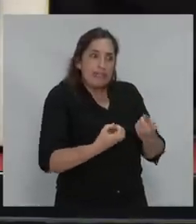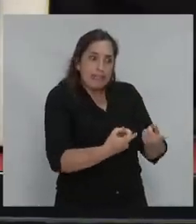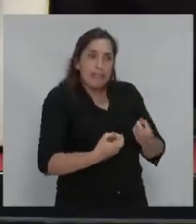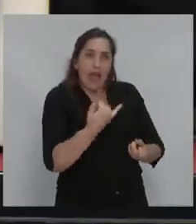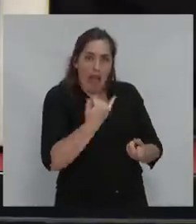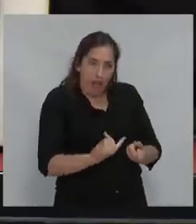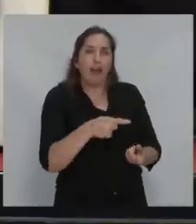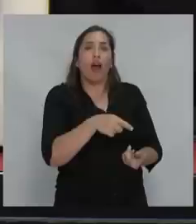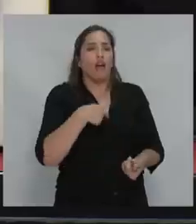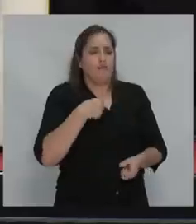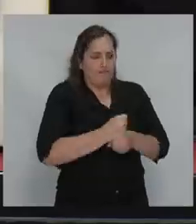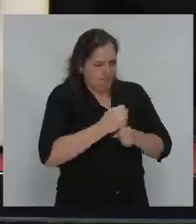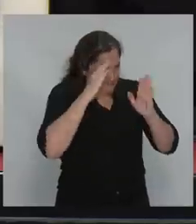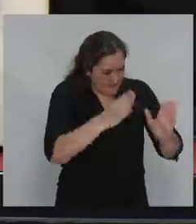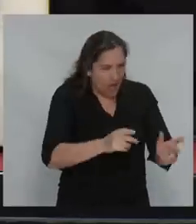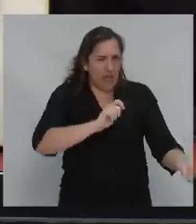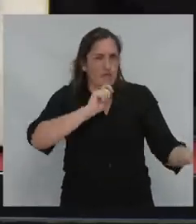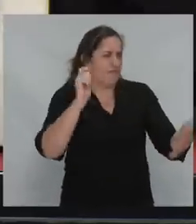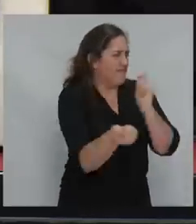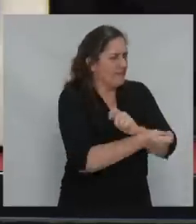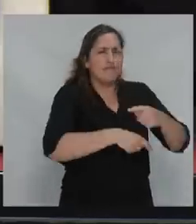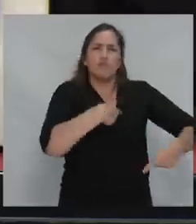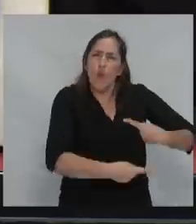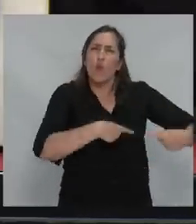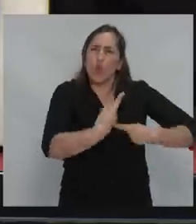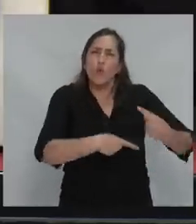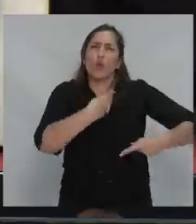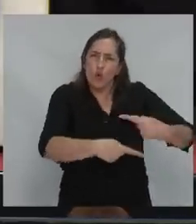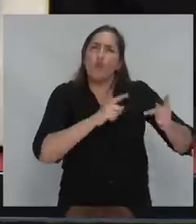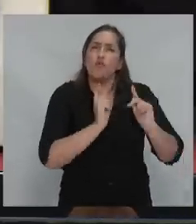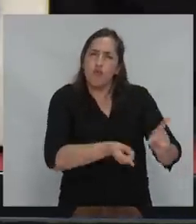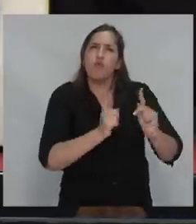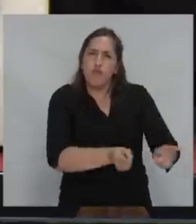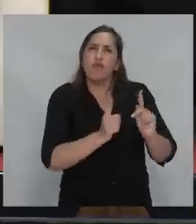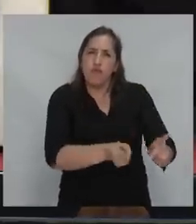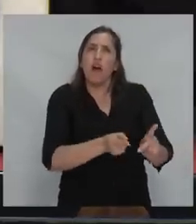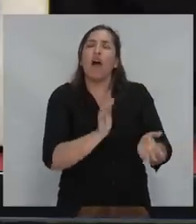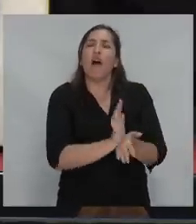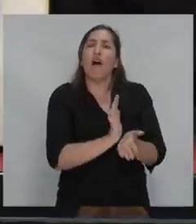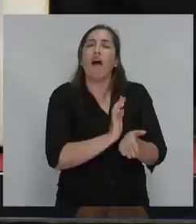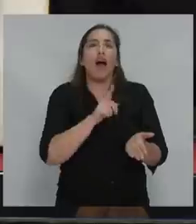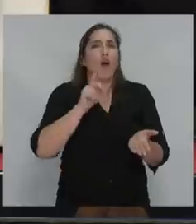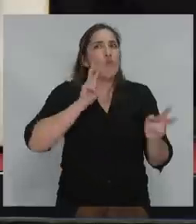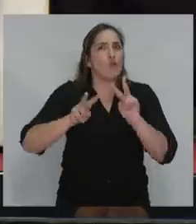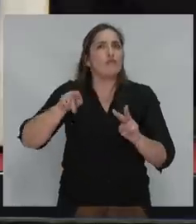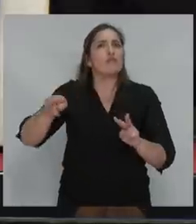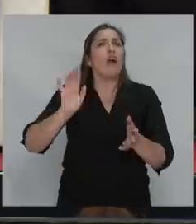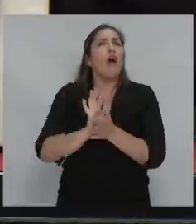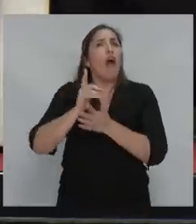tanto transforman y revolucionan ininterrumpidamente las pautas del sentido común